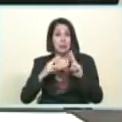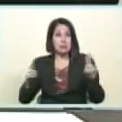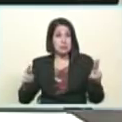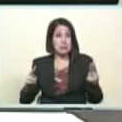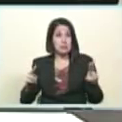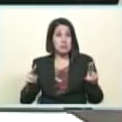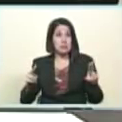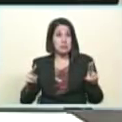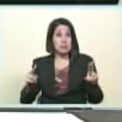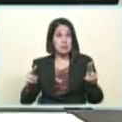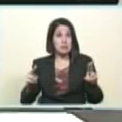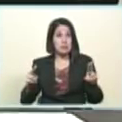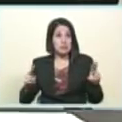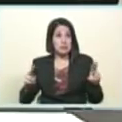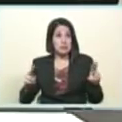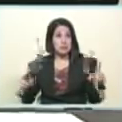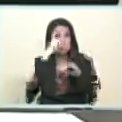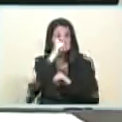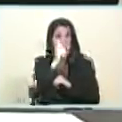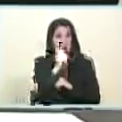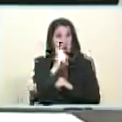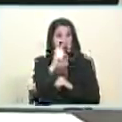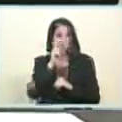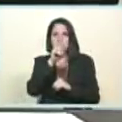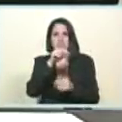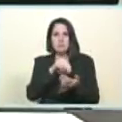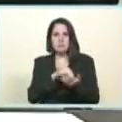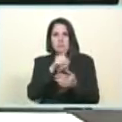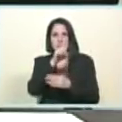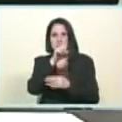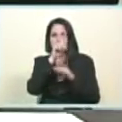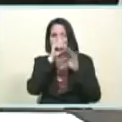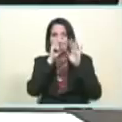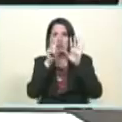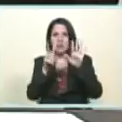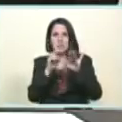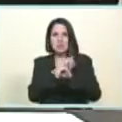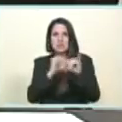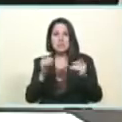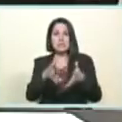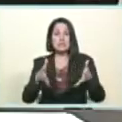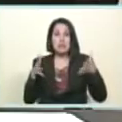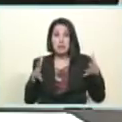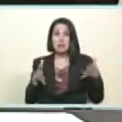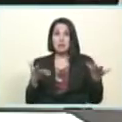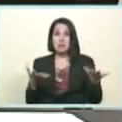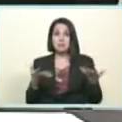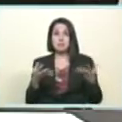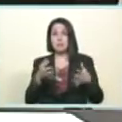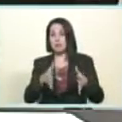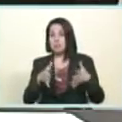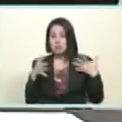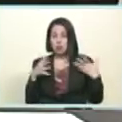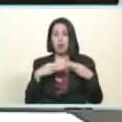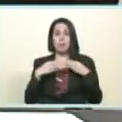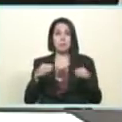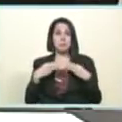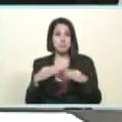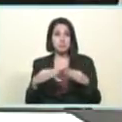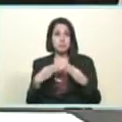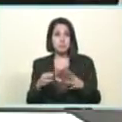el mazo dando estoy hablando con Dios dado ay Dios santo él también tiene un poco de anuncio que hace